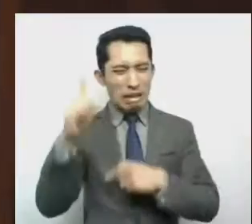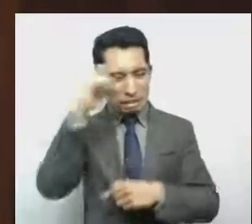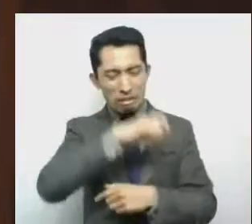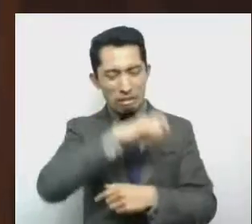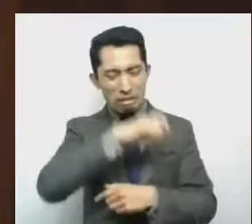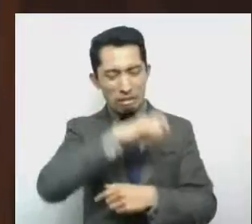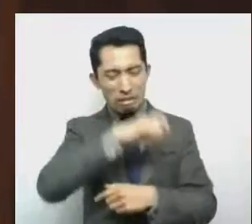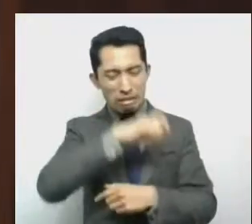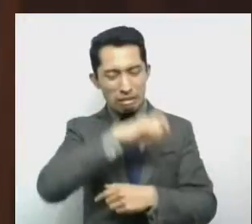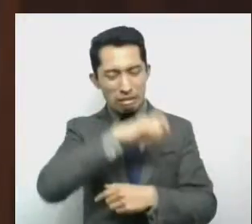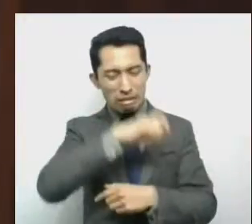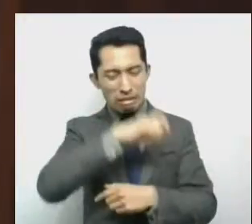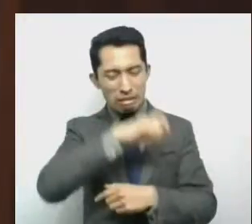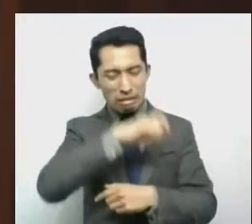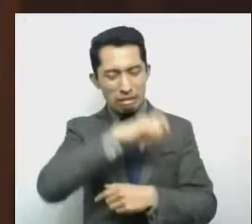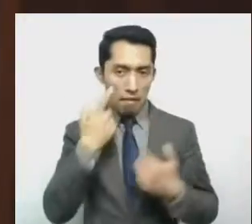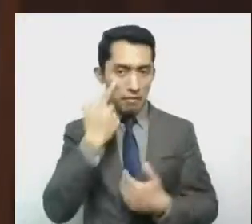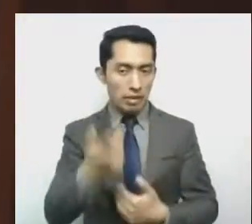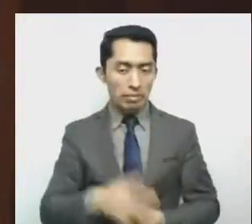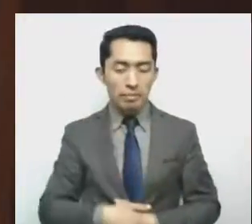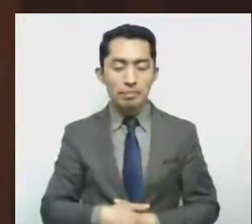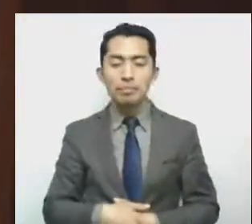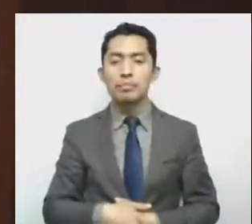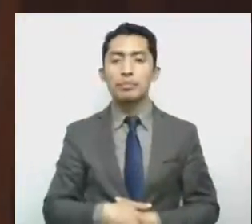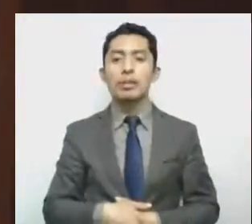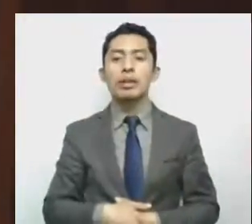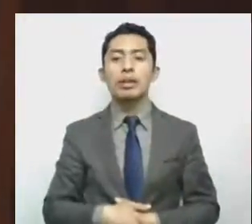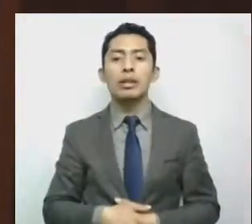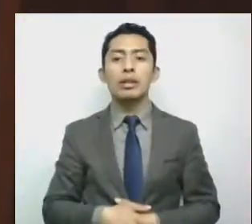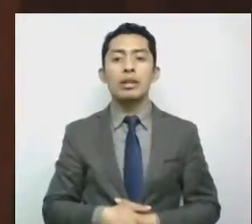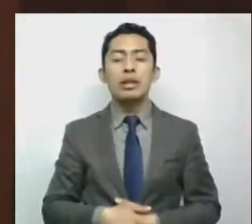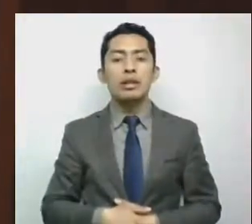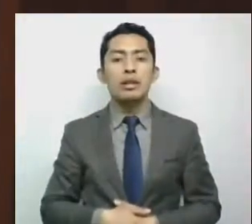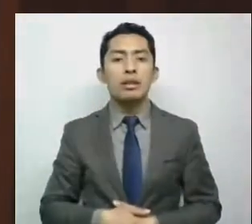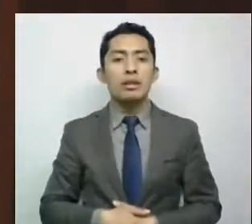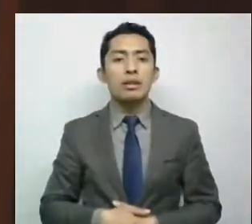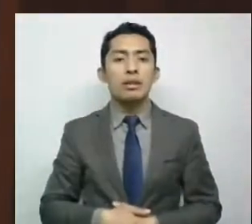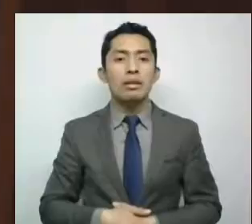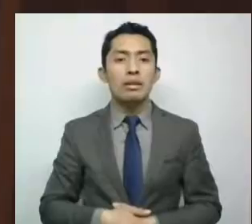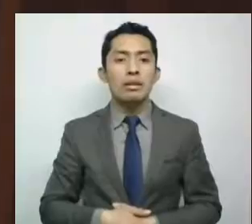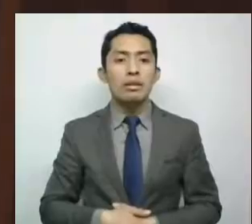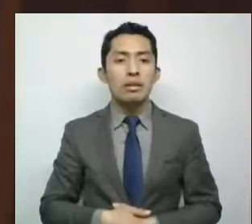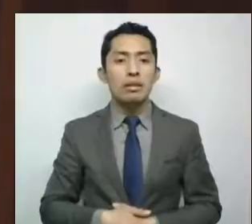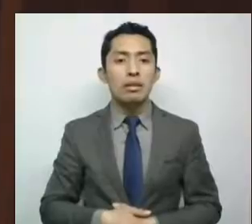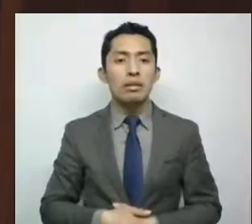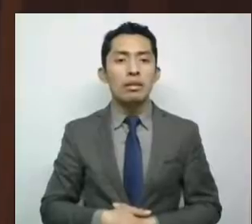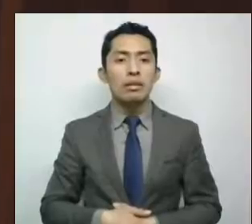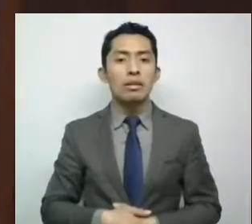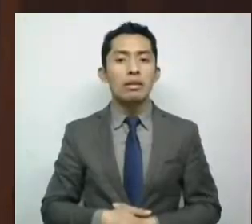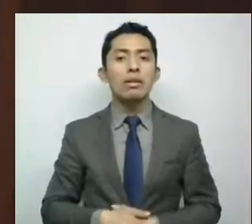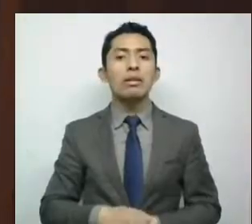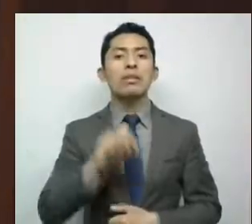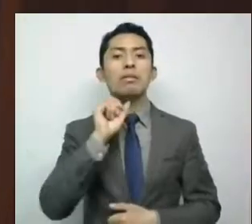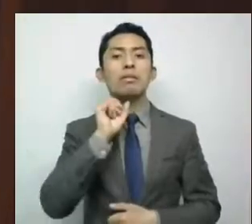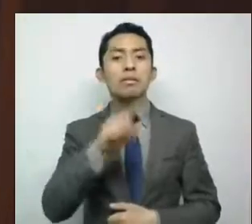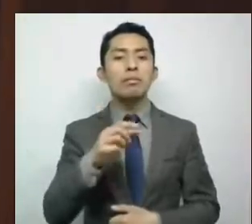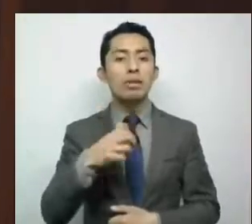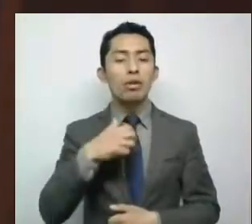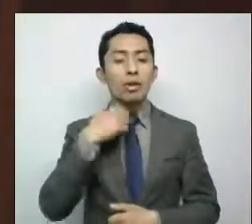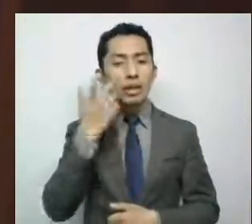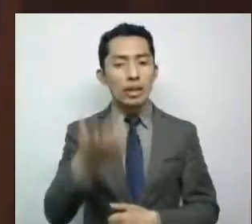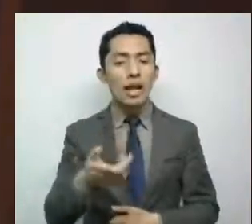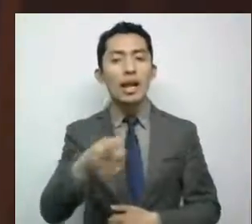Por si fuera poco, ¿se quiere endeudar más al Estado? ¿No sería mejor que el actual gobierno diseñe un plan